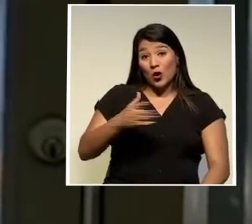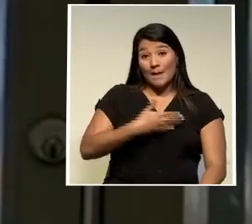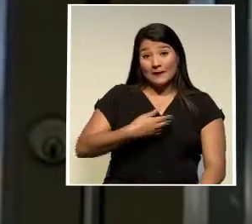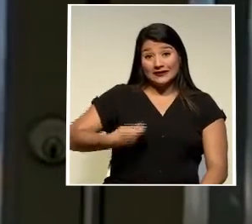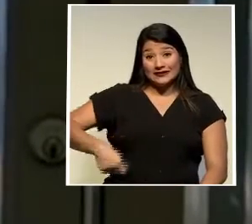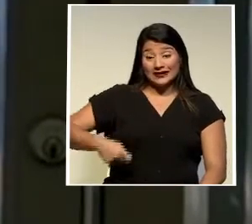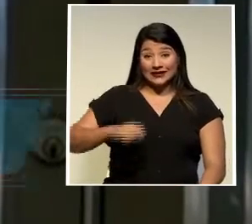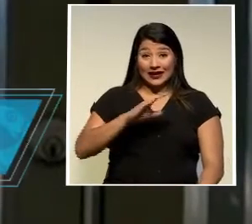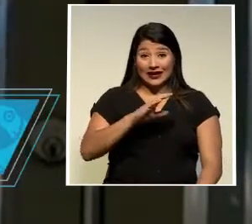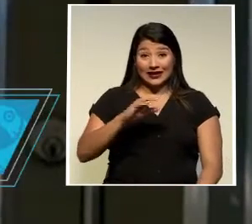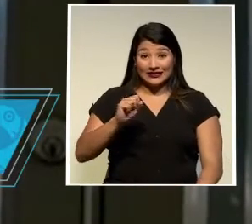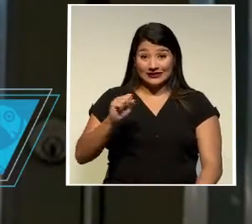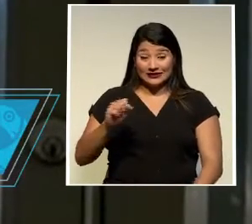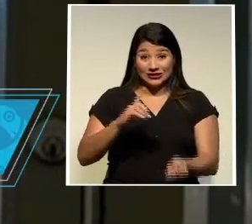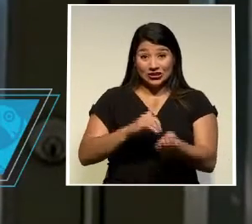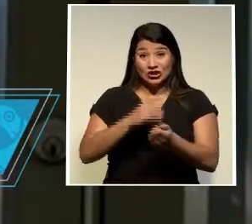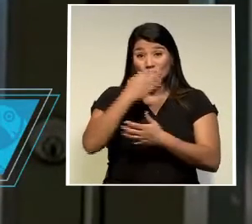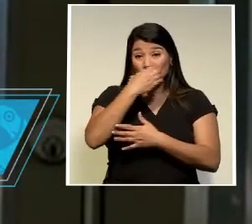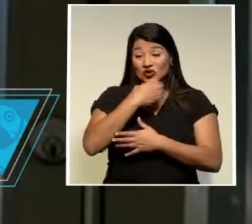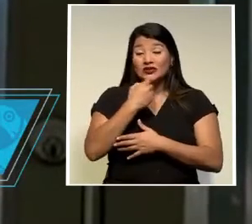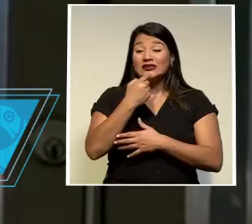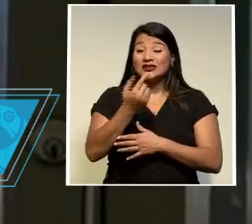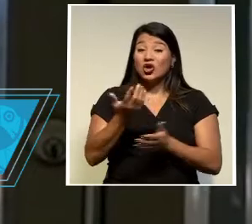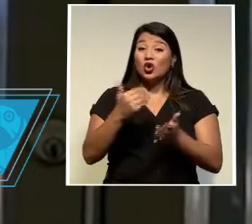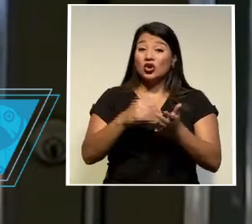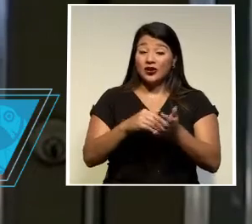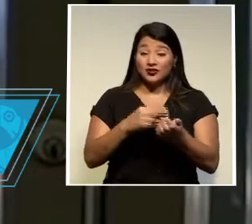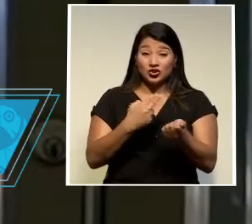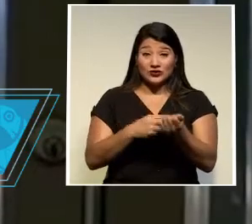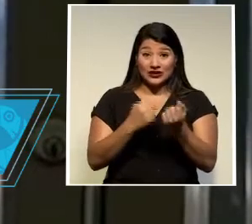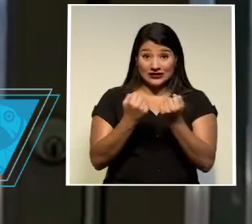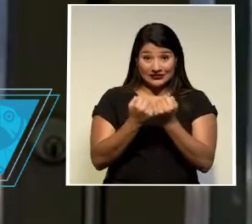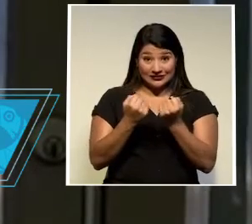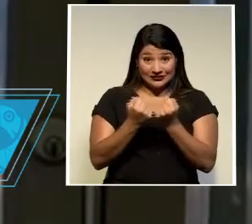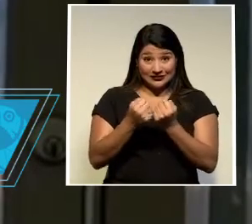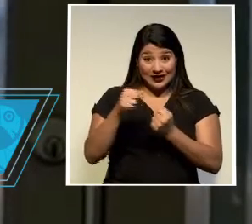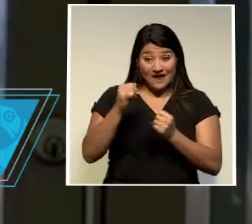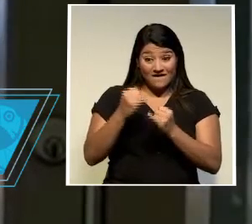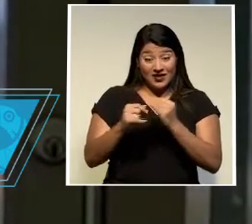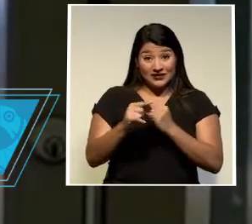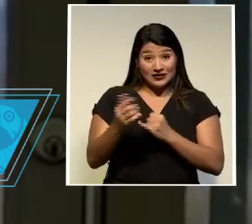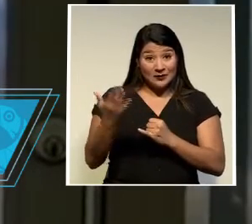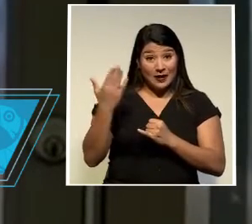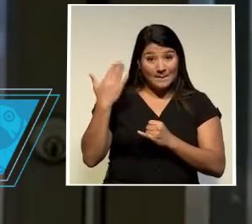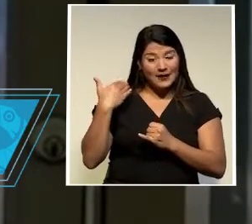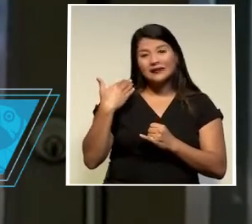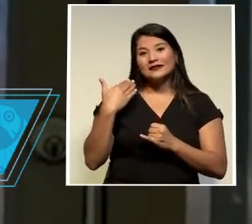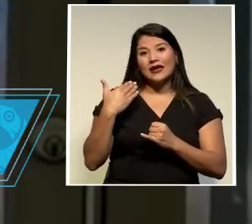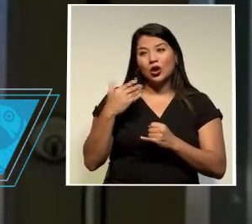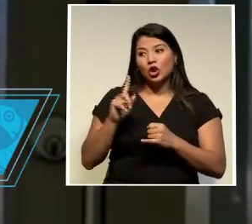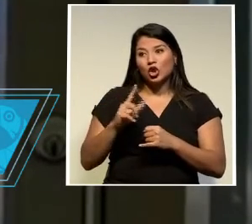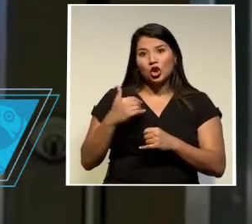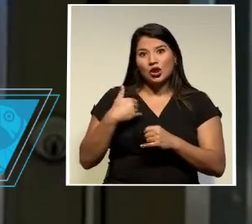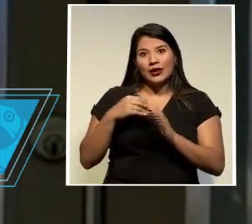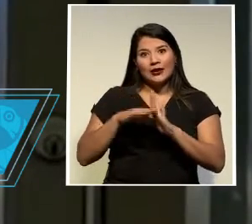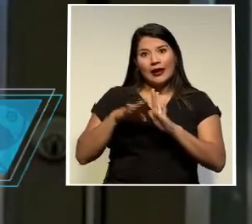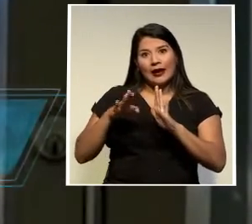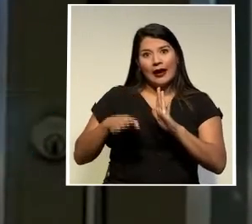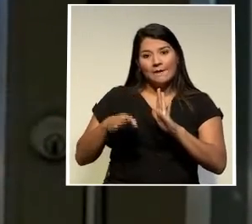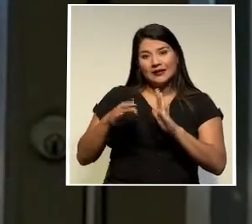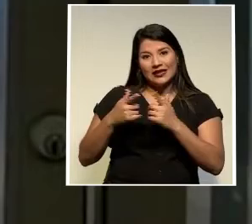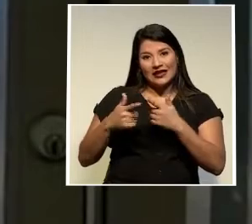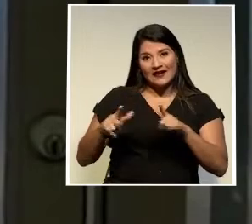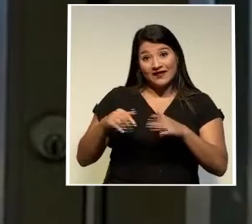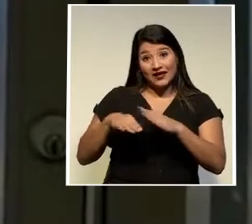alertó de la situación que enfrentan nuevamente los hospitales en donde este fin de semana se quedaron sin camas para trasladar pacientes